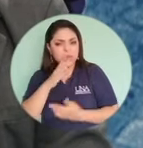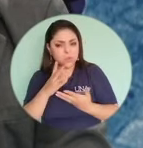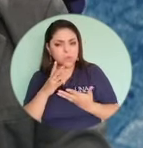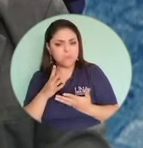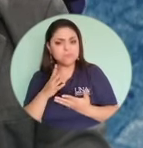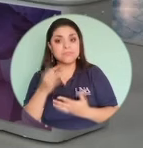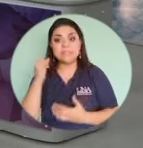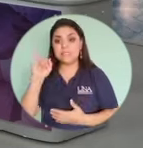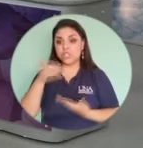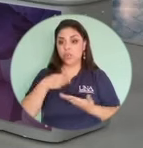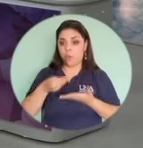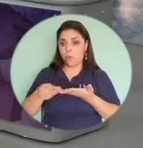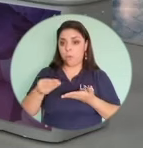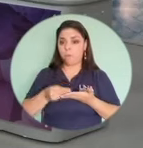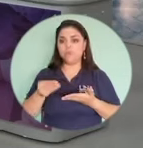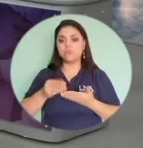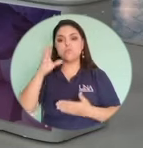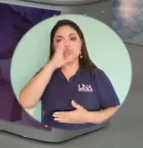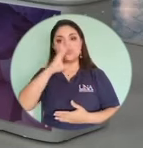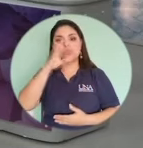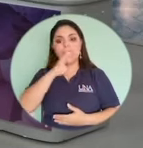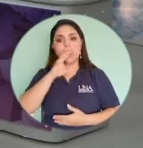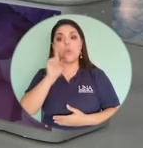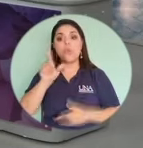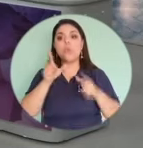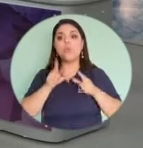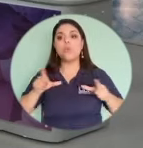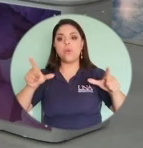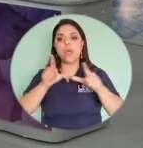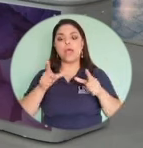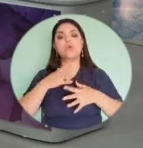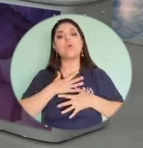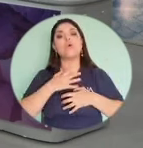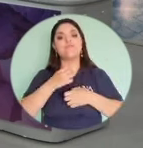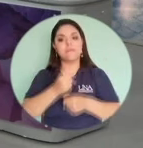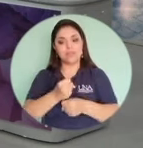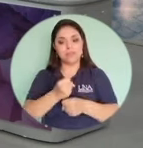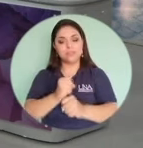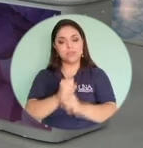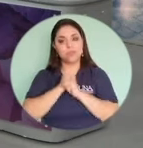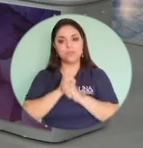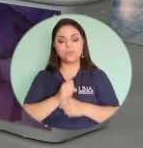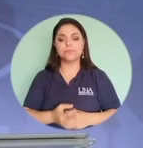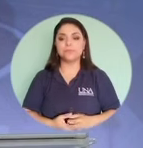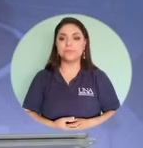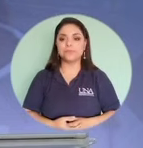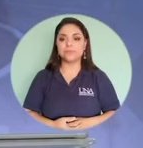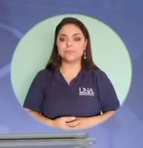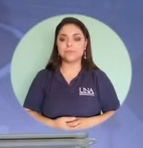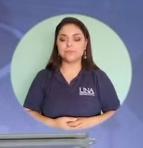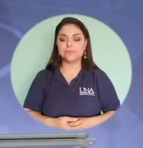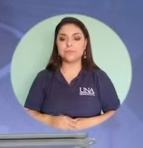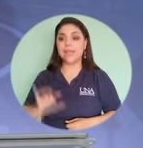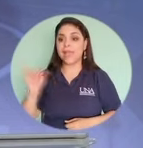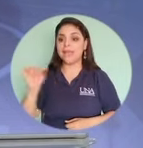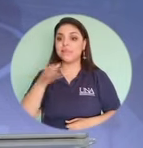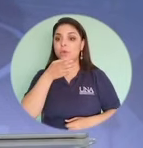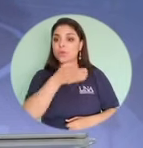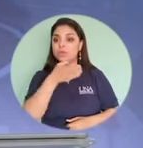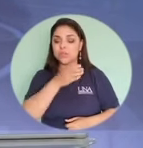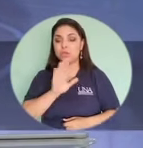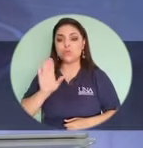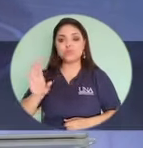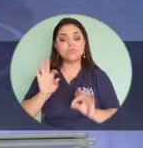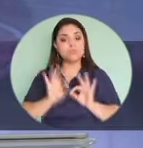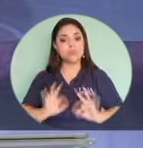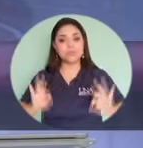Si vamos a hacer una compra, necesariamente hacerlo a través de lugares seguros. Y ese consejo suyo es bien